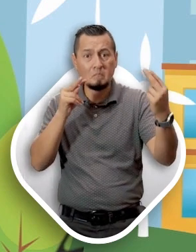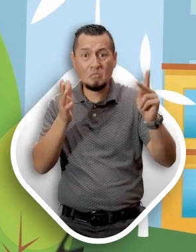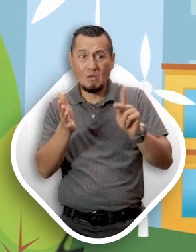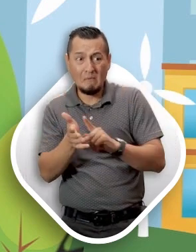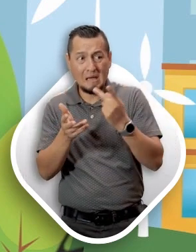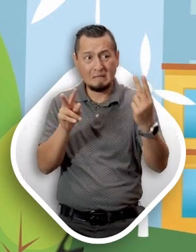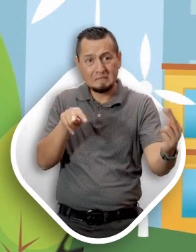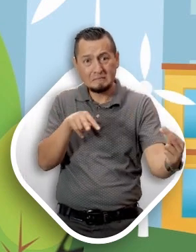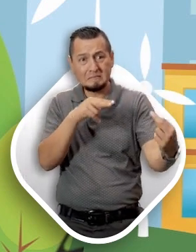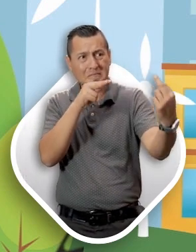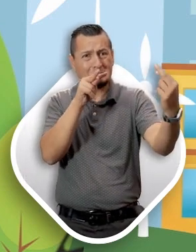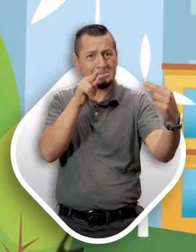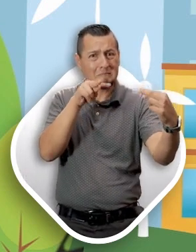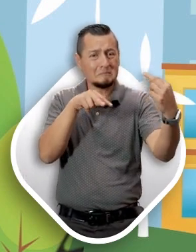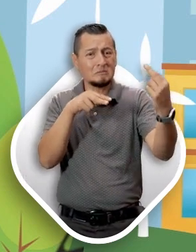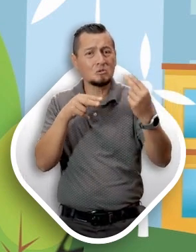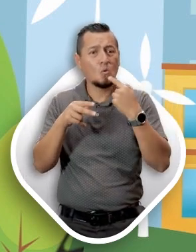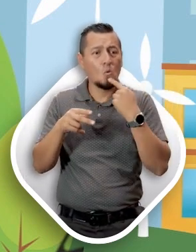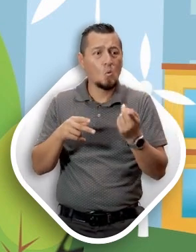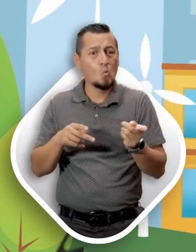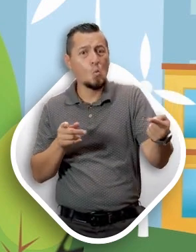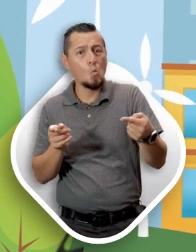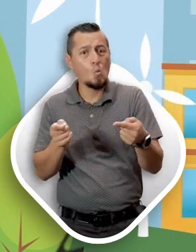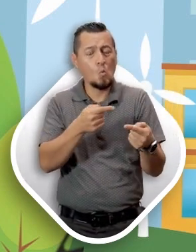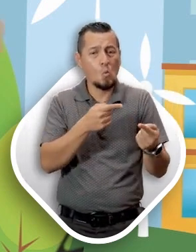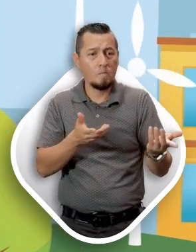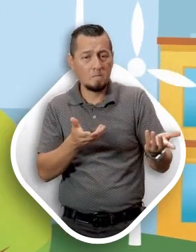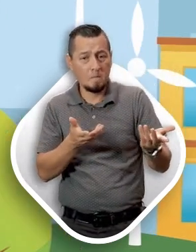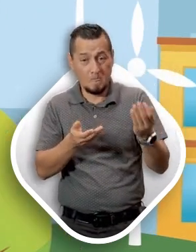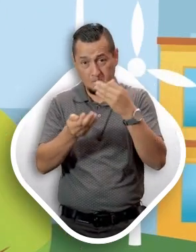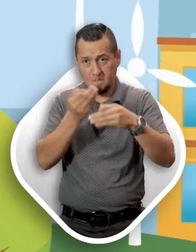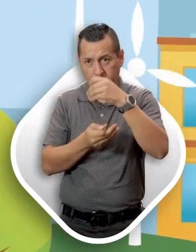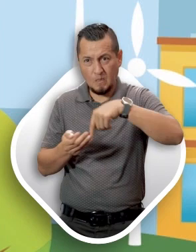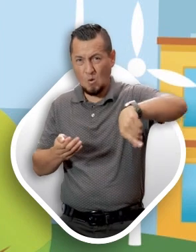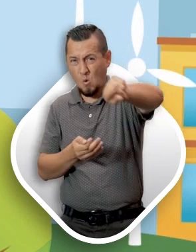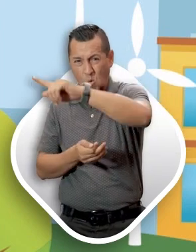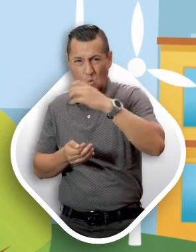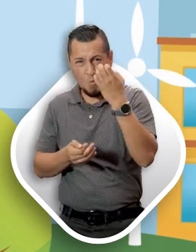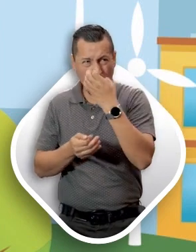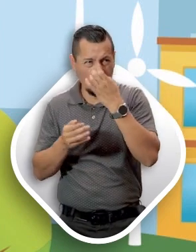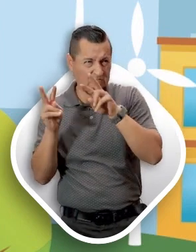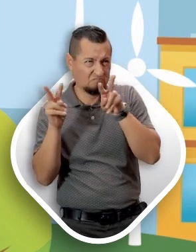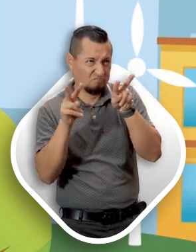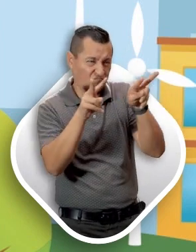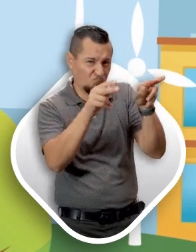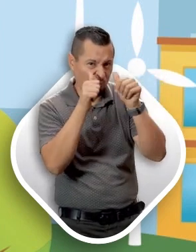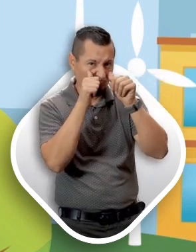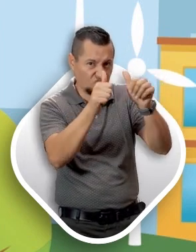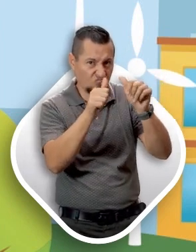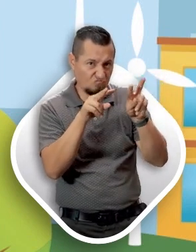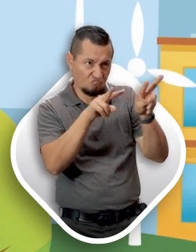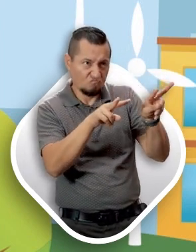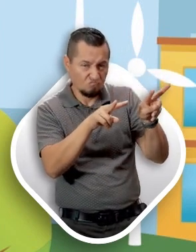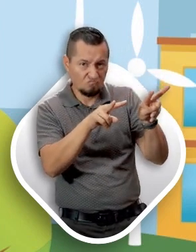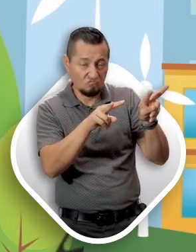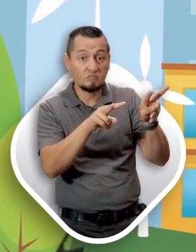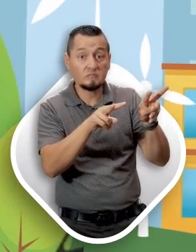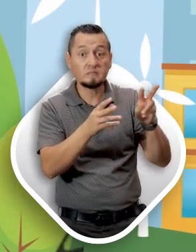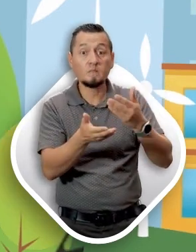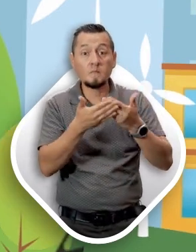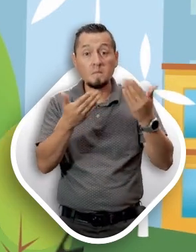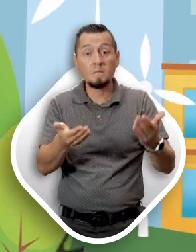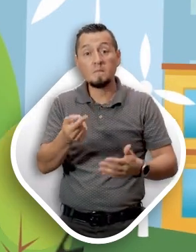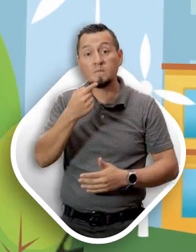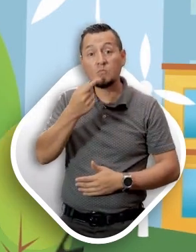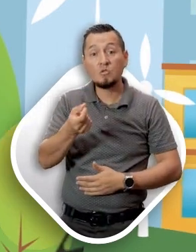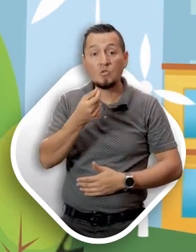Los dos se veían muy nerviosos. Toda la escuela estaba atenta a ellos. En ese